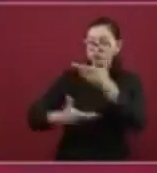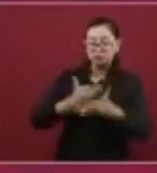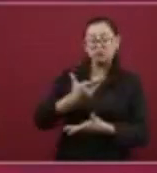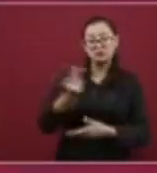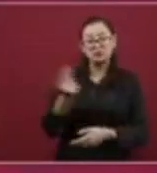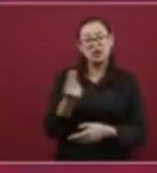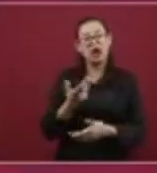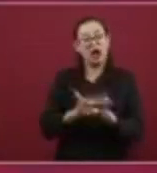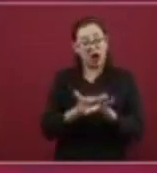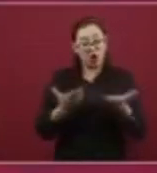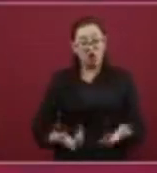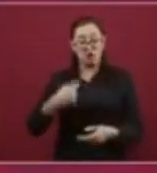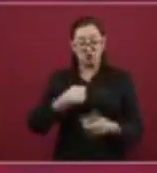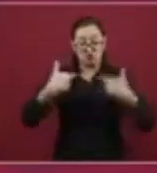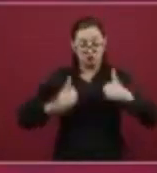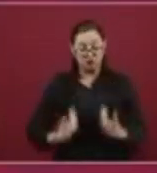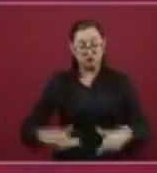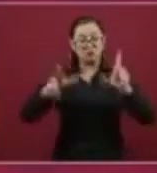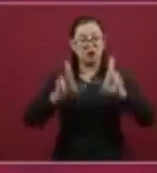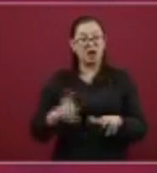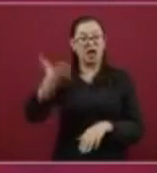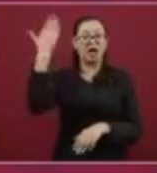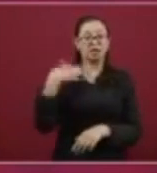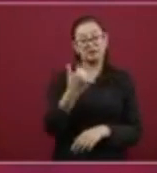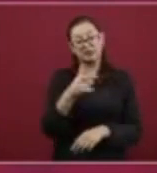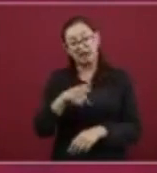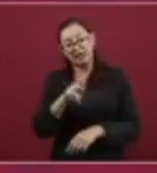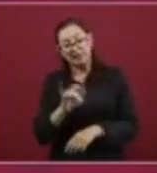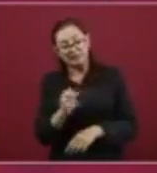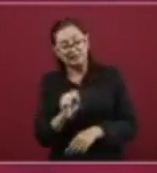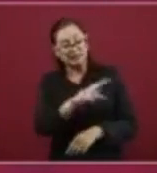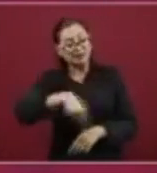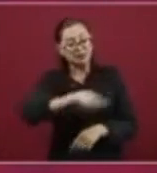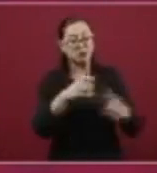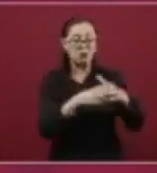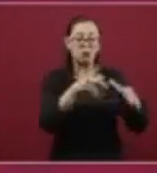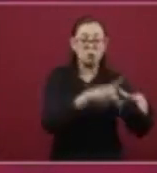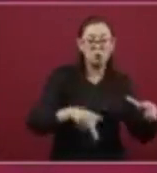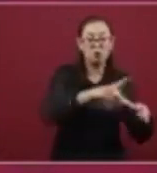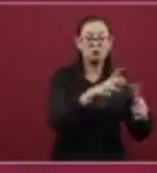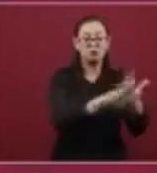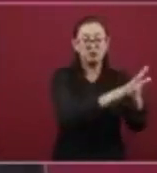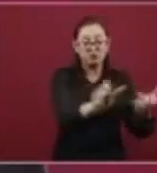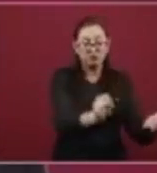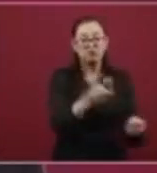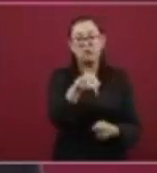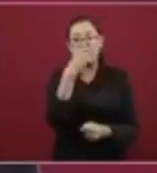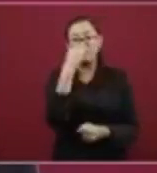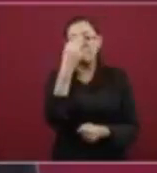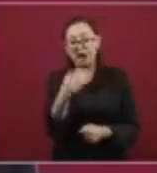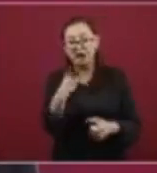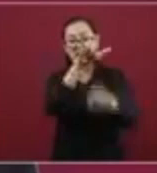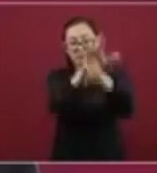por el exterminio que hubo, voy a pedir perdón por la represión a las comunidades mayas,